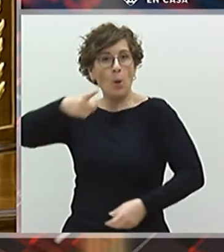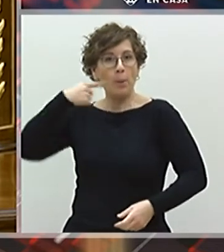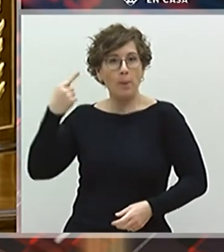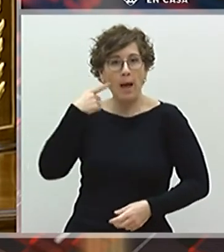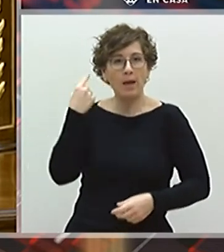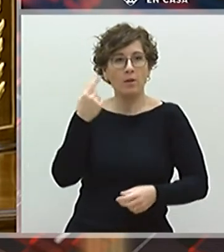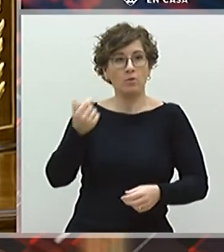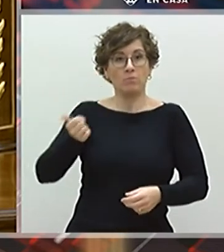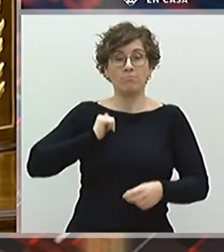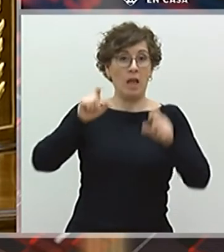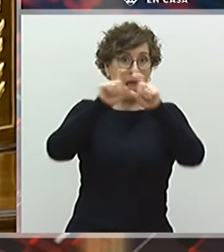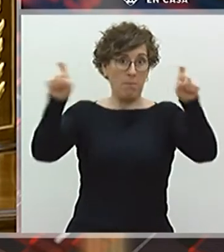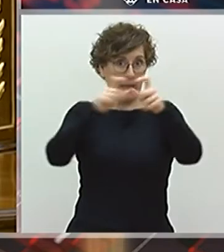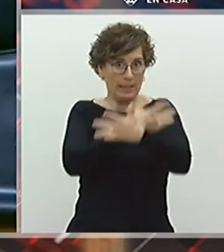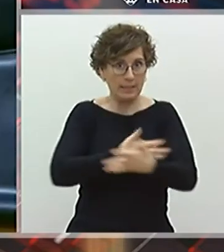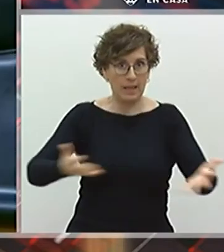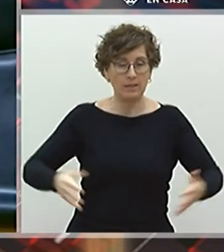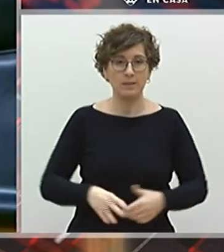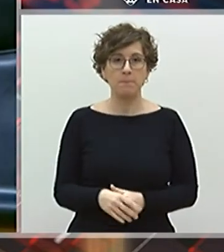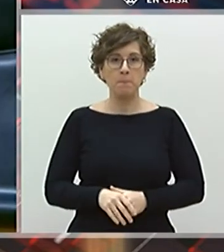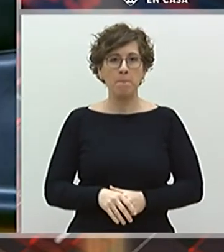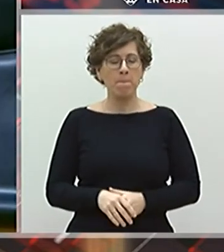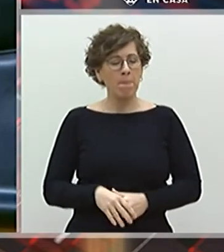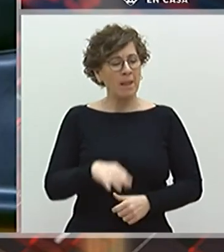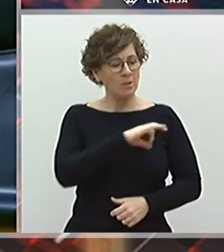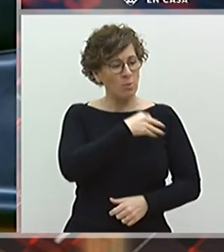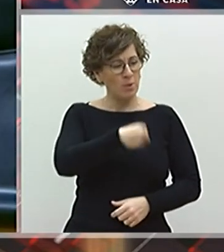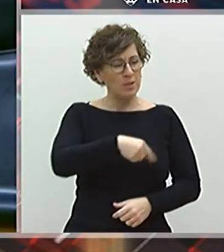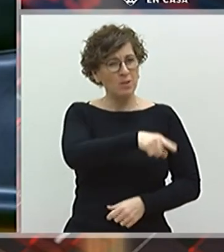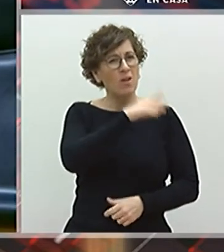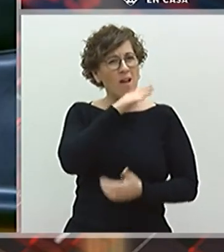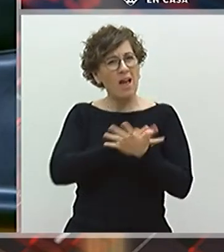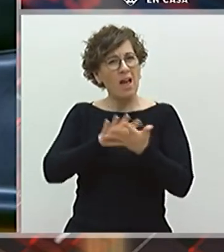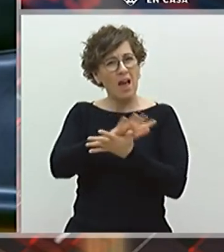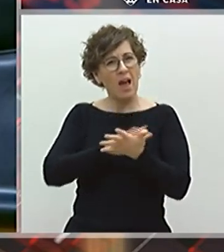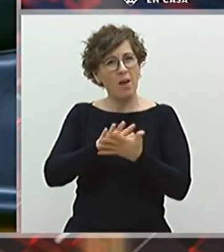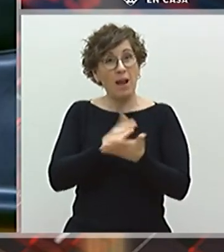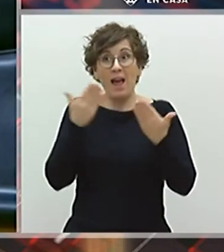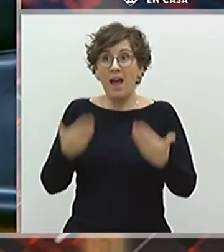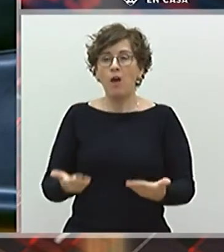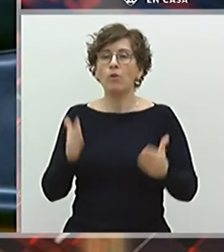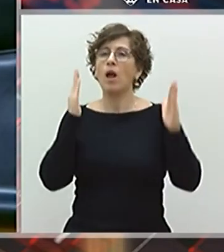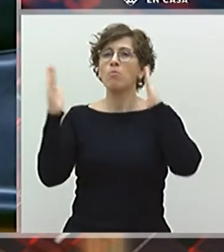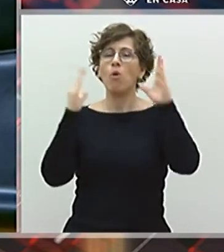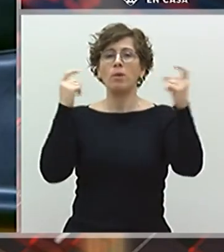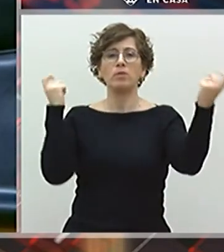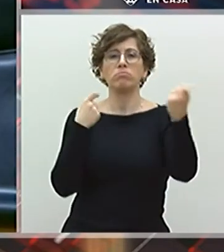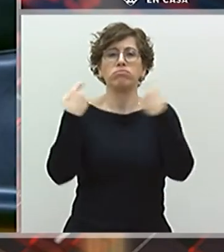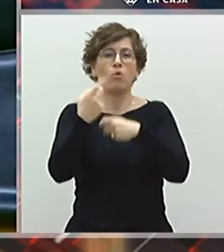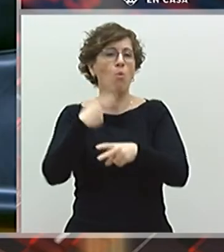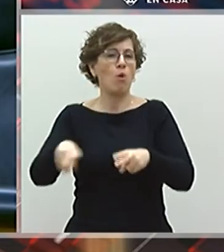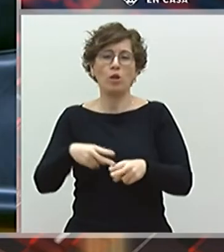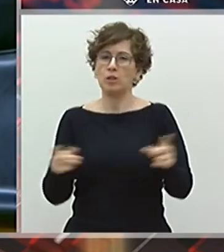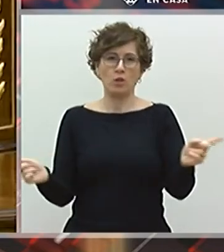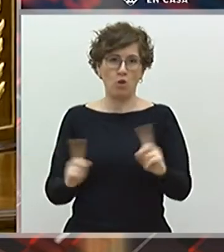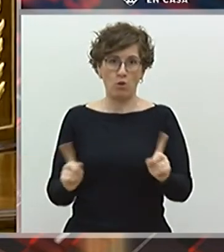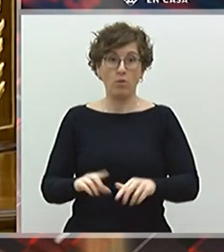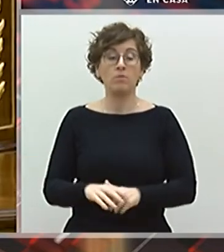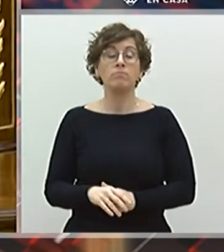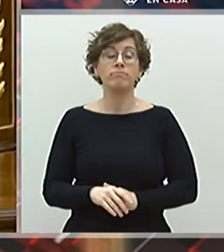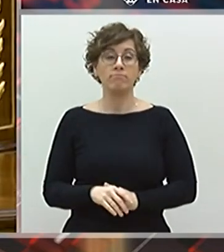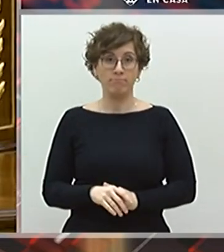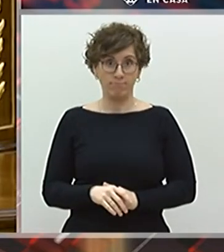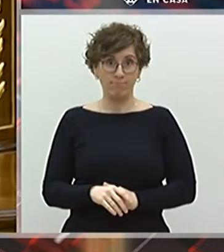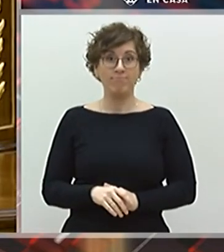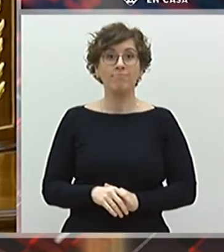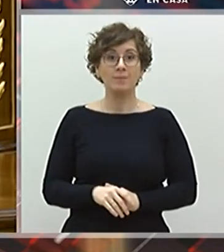Señor presidente, hablaba usted de que no es momento de confrontación política. Ahora es el momento de la confrontación política